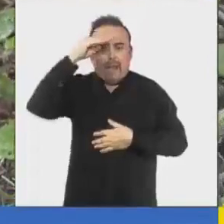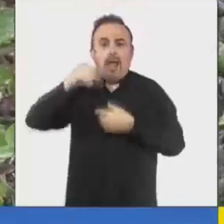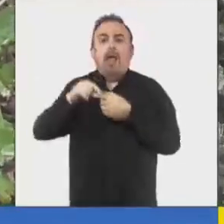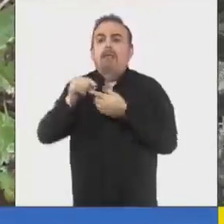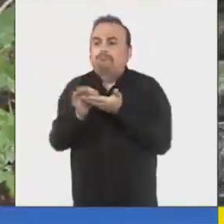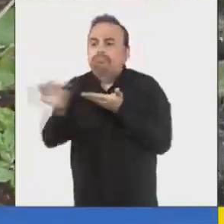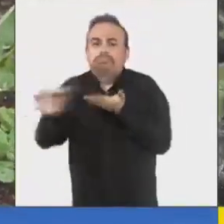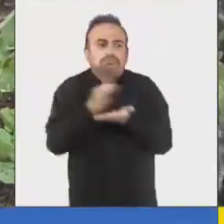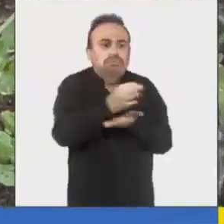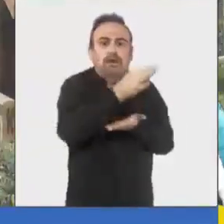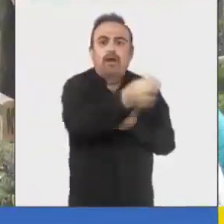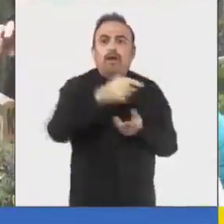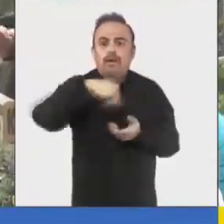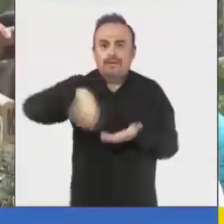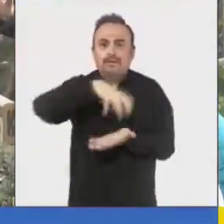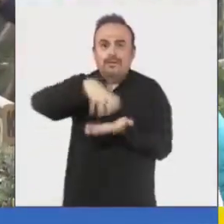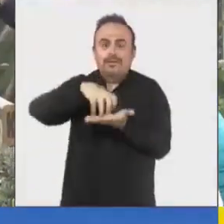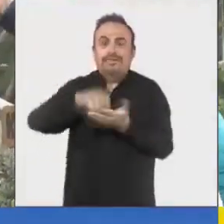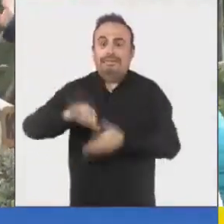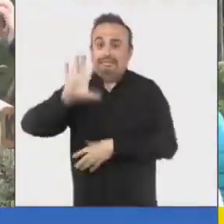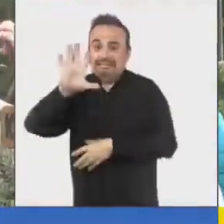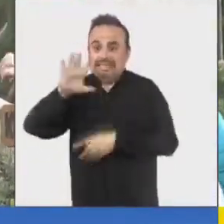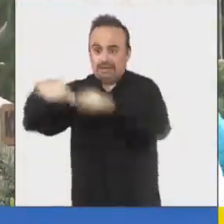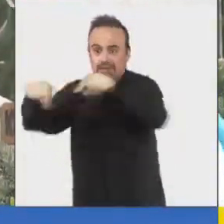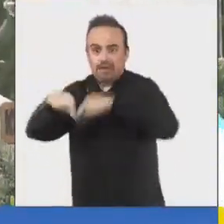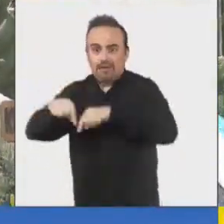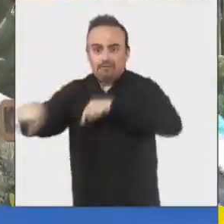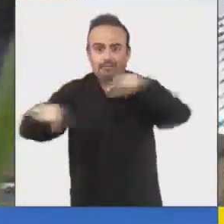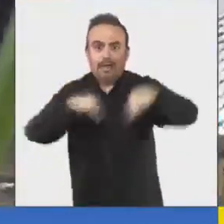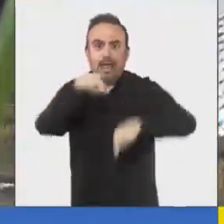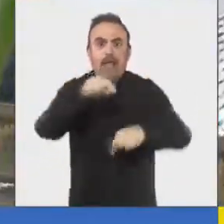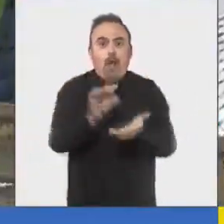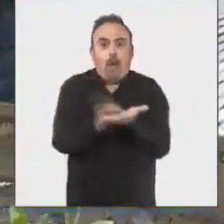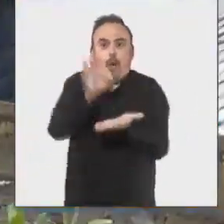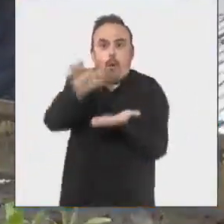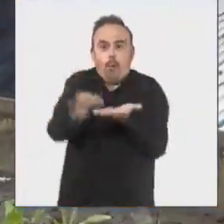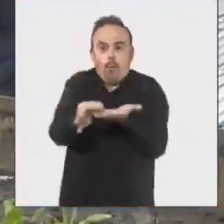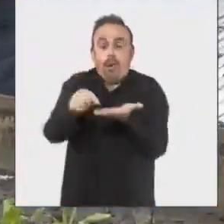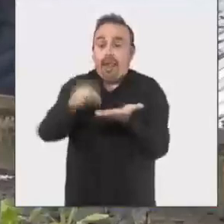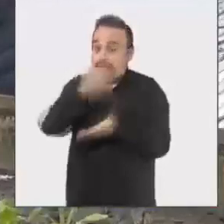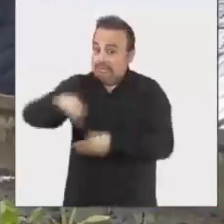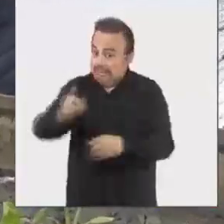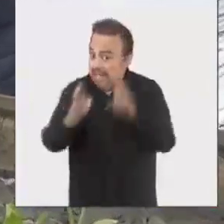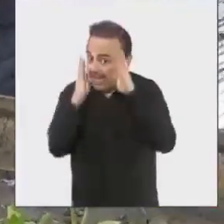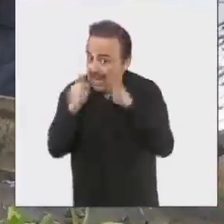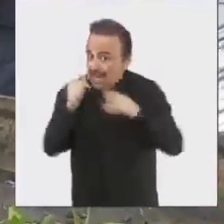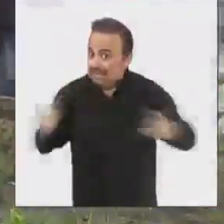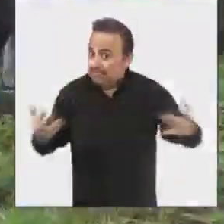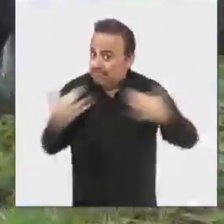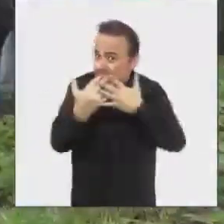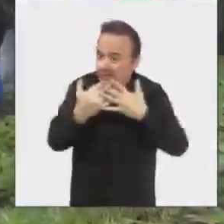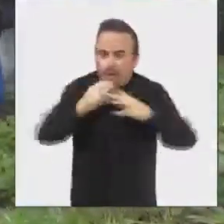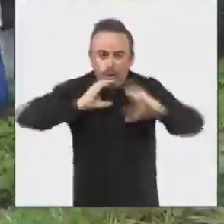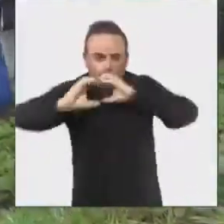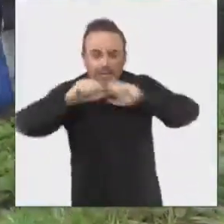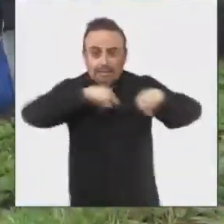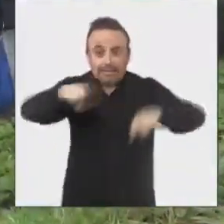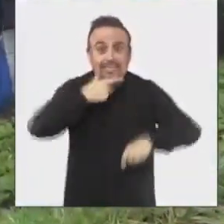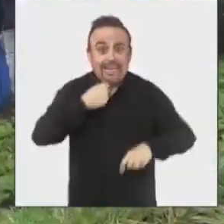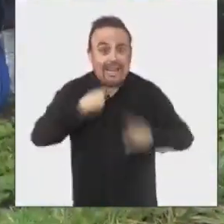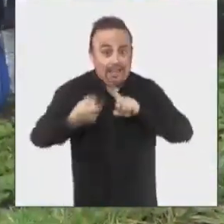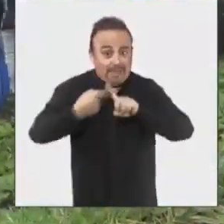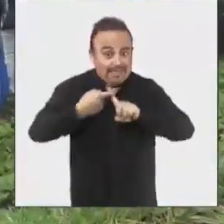puntos de la ciudad hasta completar cinco huertos comunitarios en la comuna. Ten atentos a nuestras redes si quieren participar.